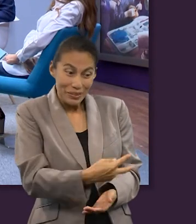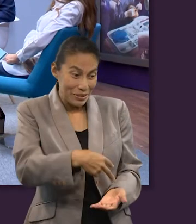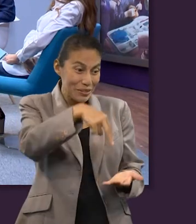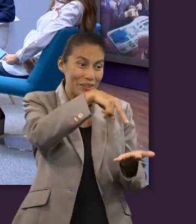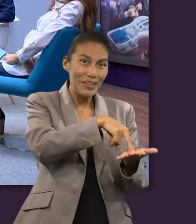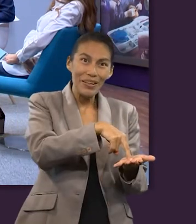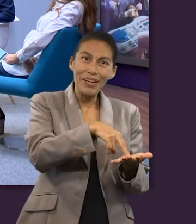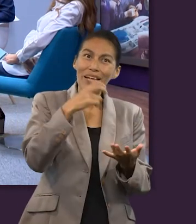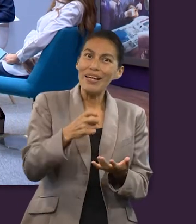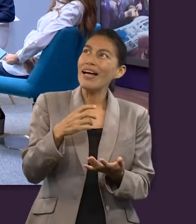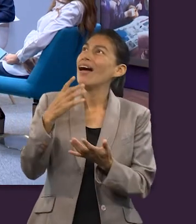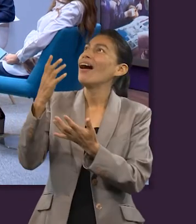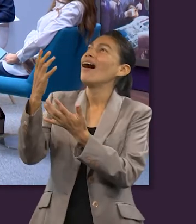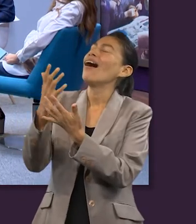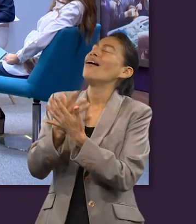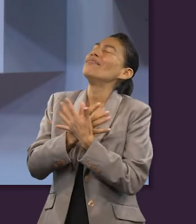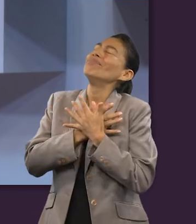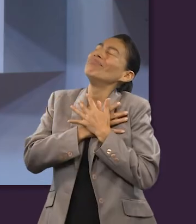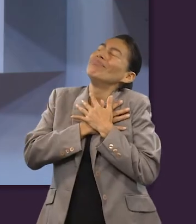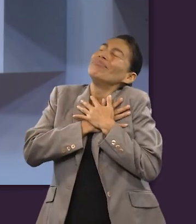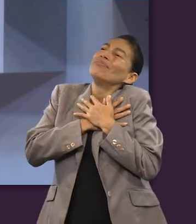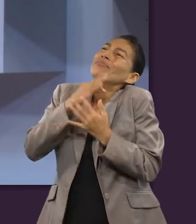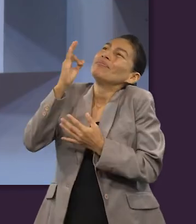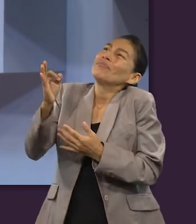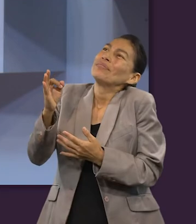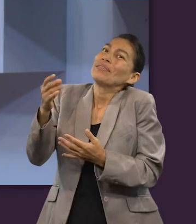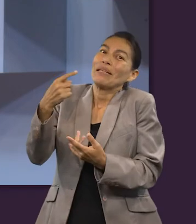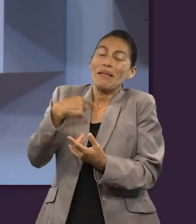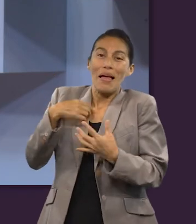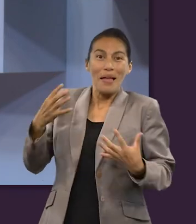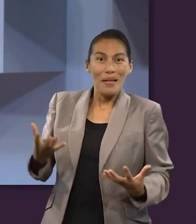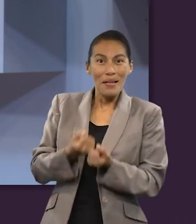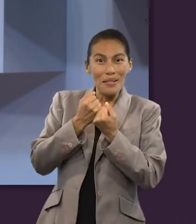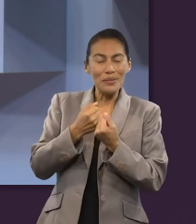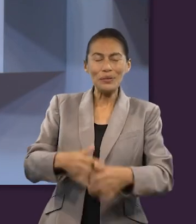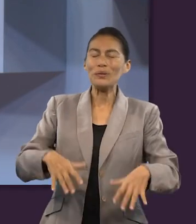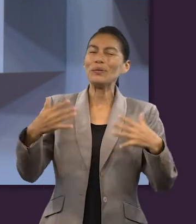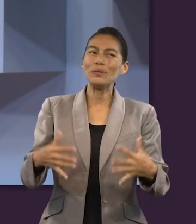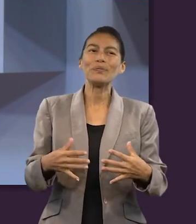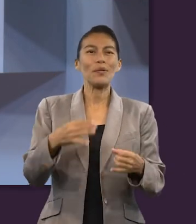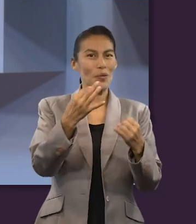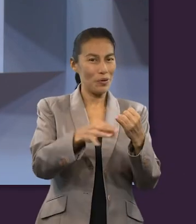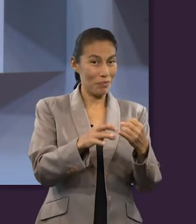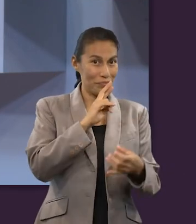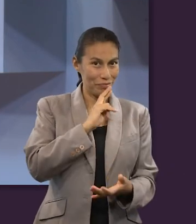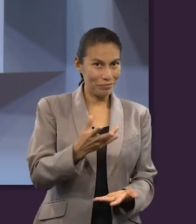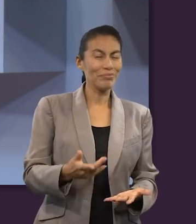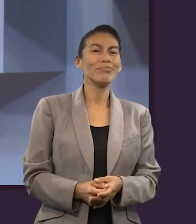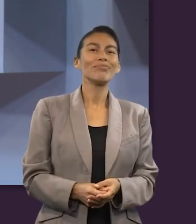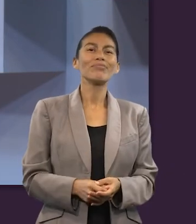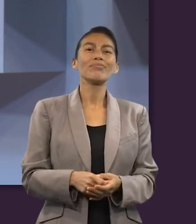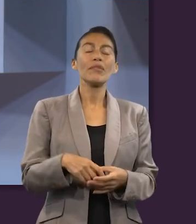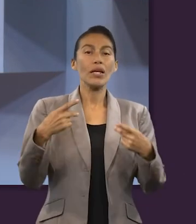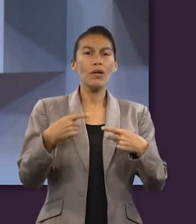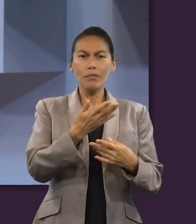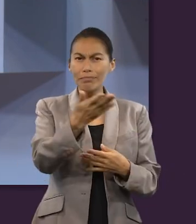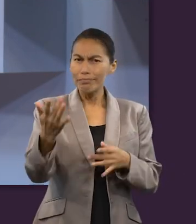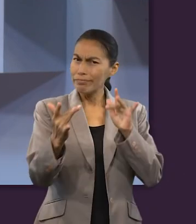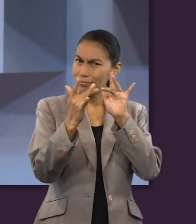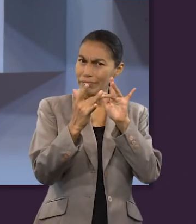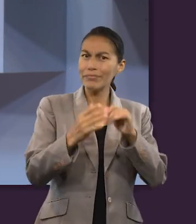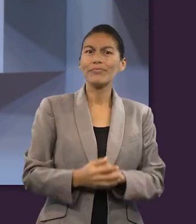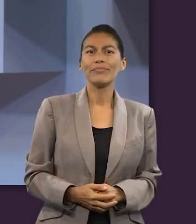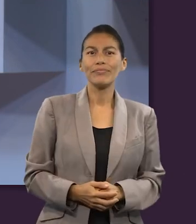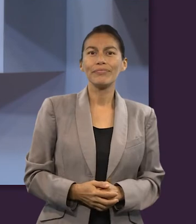amor. Amén. Bueno, ya como última pregunta que quiero hacerles y que también pueden contestar las personas que nos están viendo